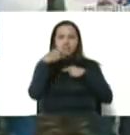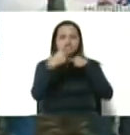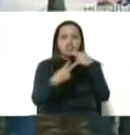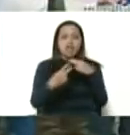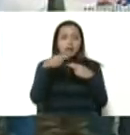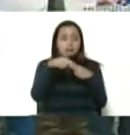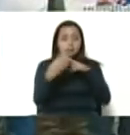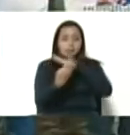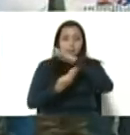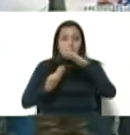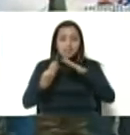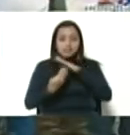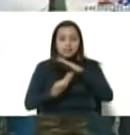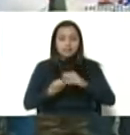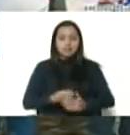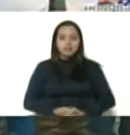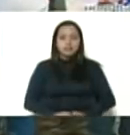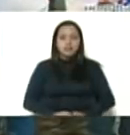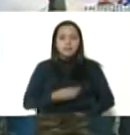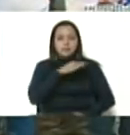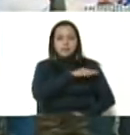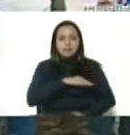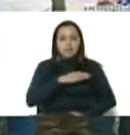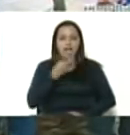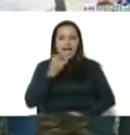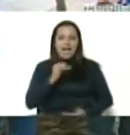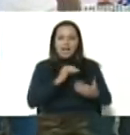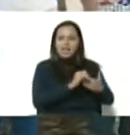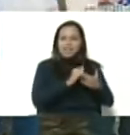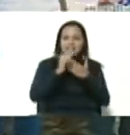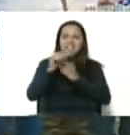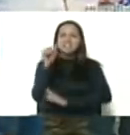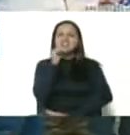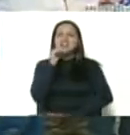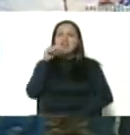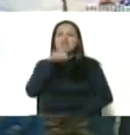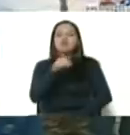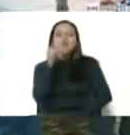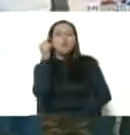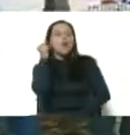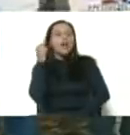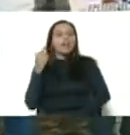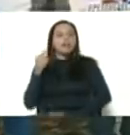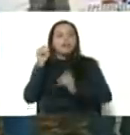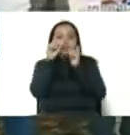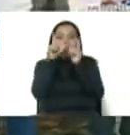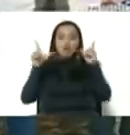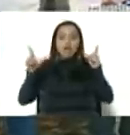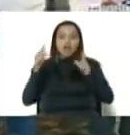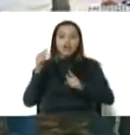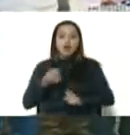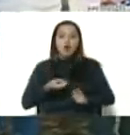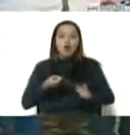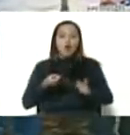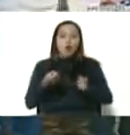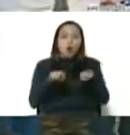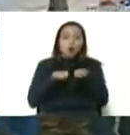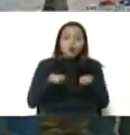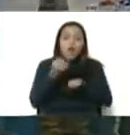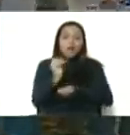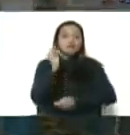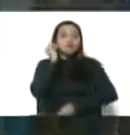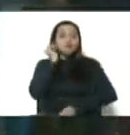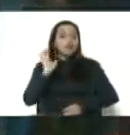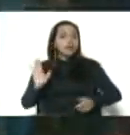de misiones, Joan Barreto mandan las mujeres. Es impresionante, es el control que tienen, bueno,